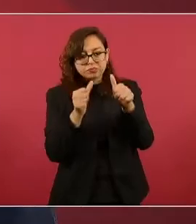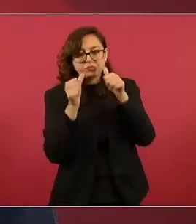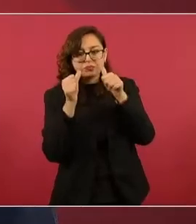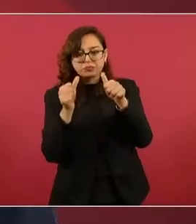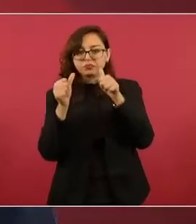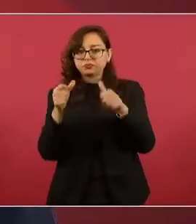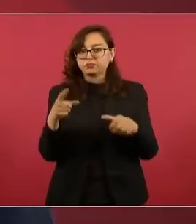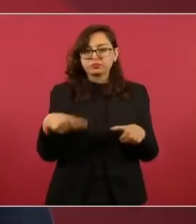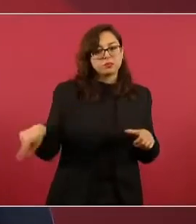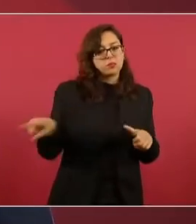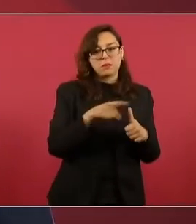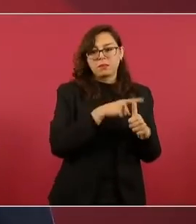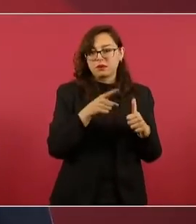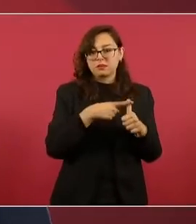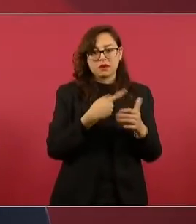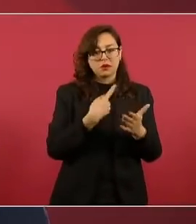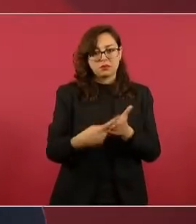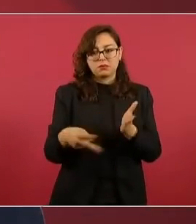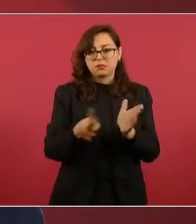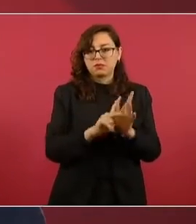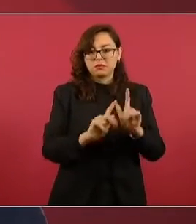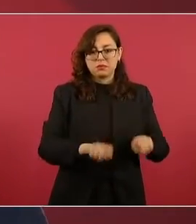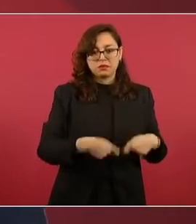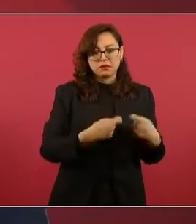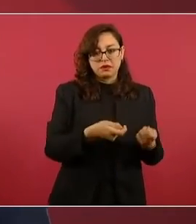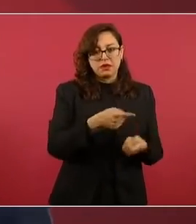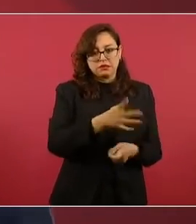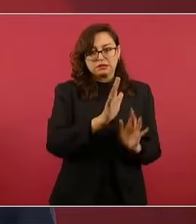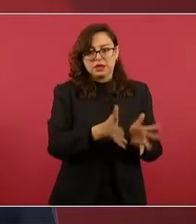a los trabajadores con más antigüedad.